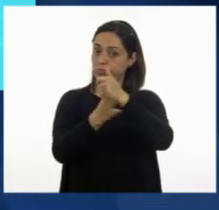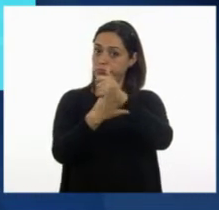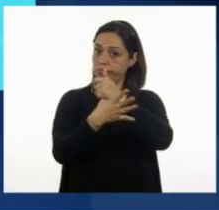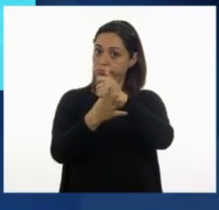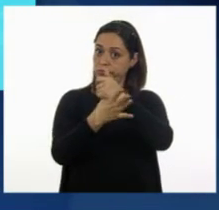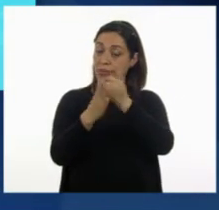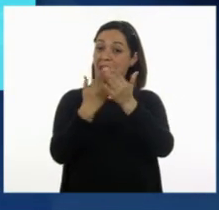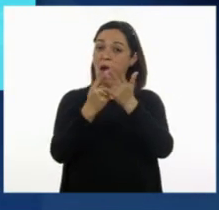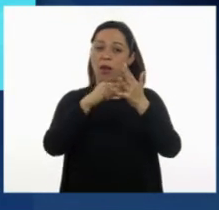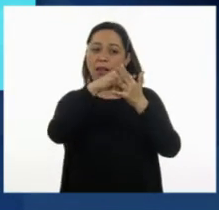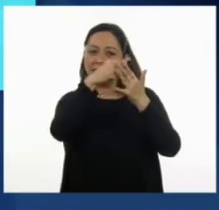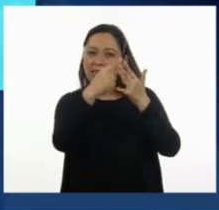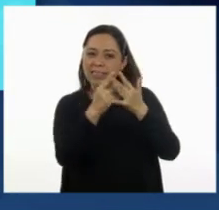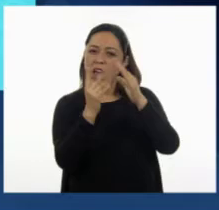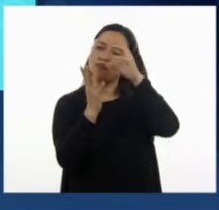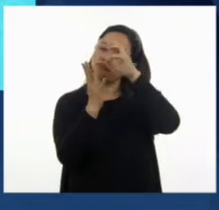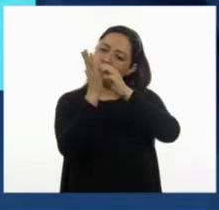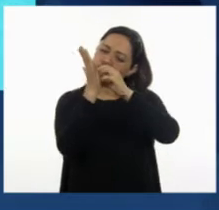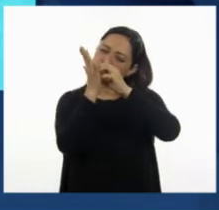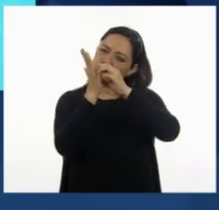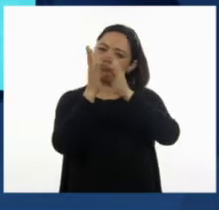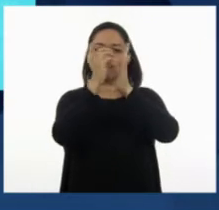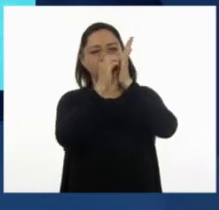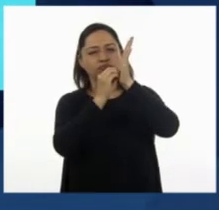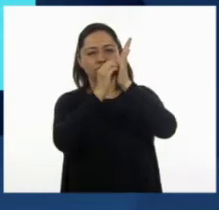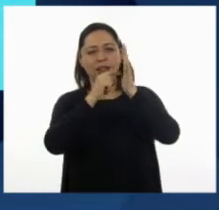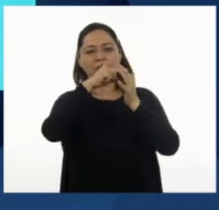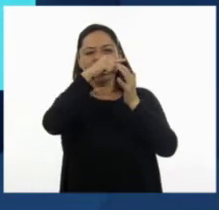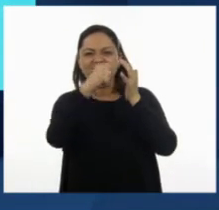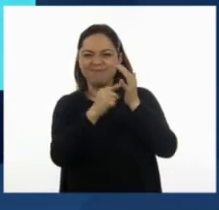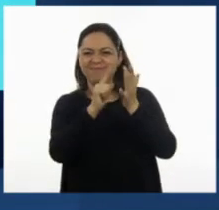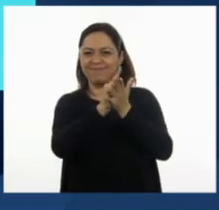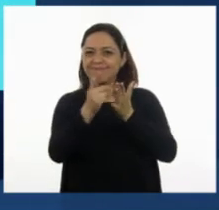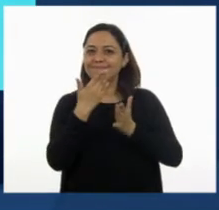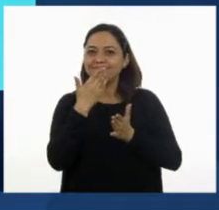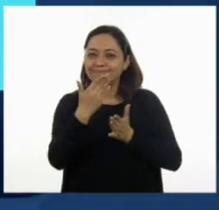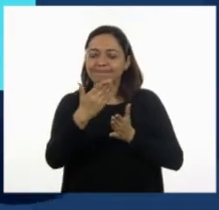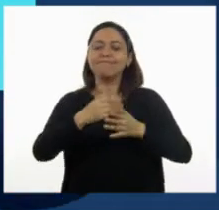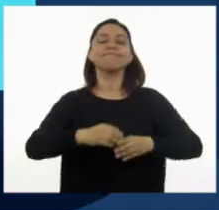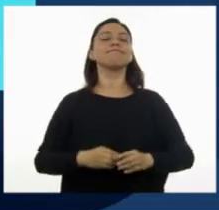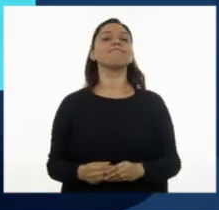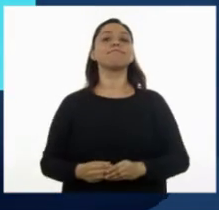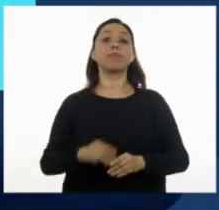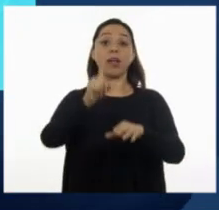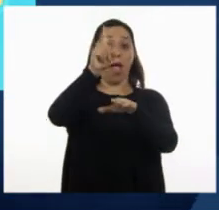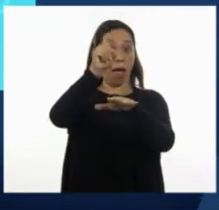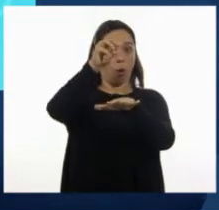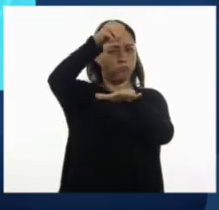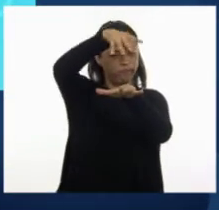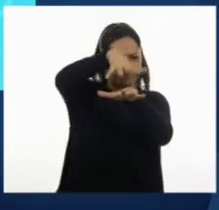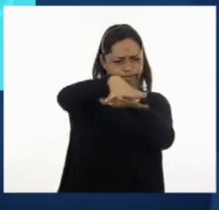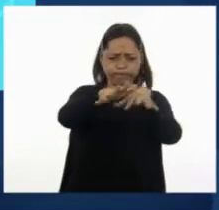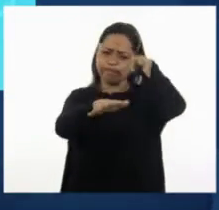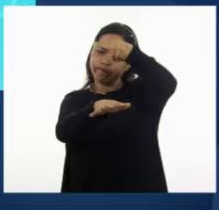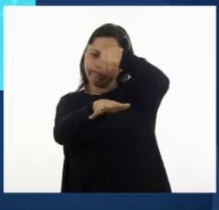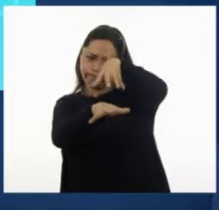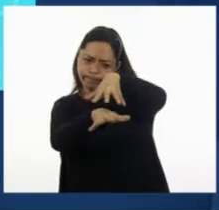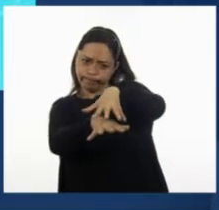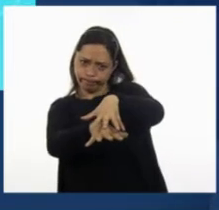Ahora, haz como que rasguñas la palma de tus manos para lavar tus uñas. Enjuaga tus manos con agua.